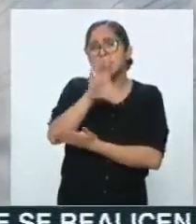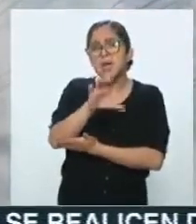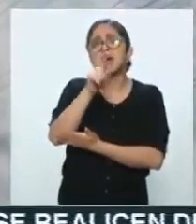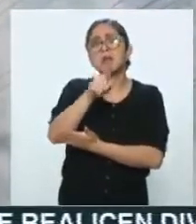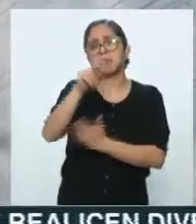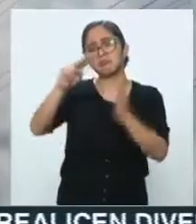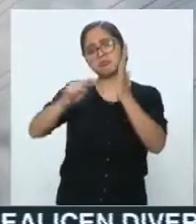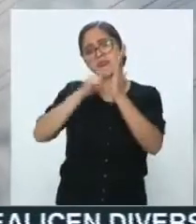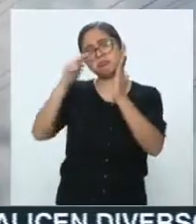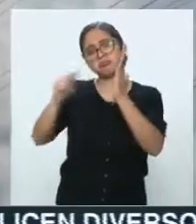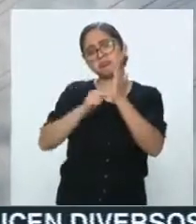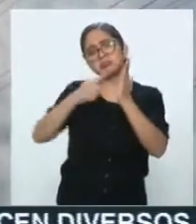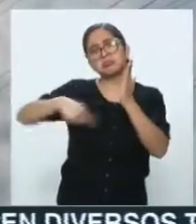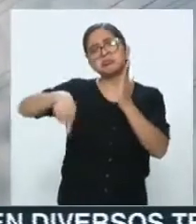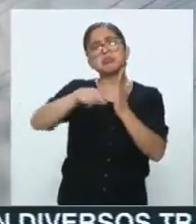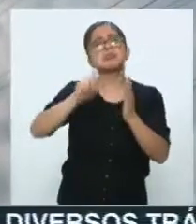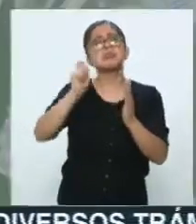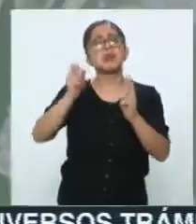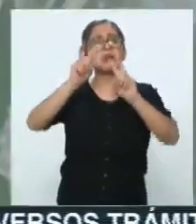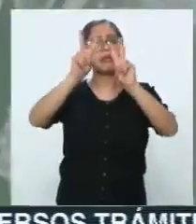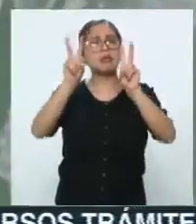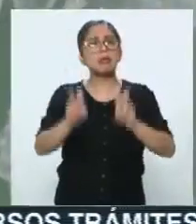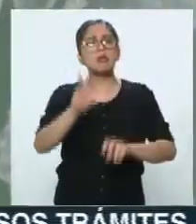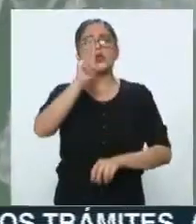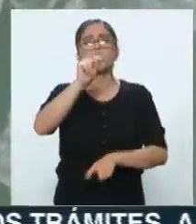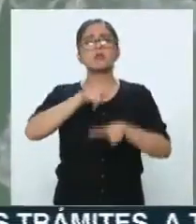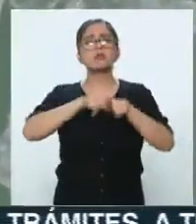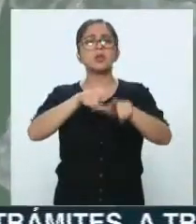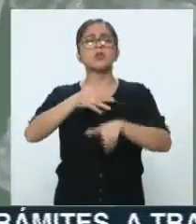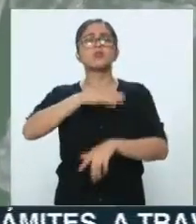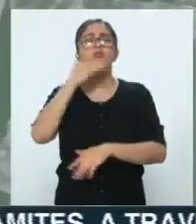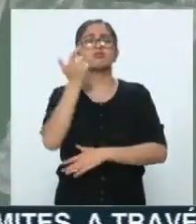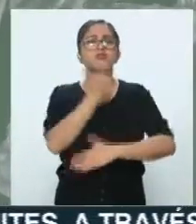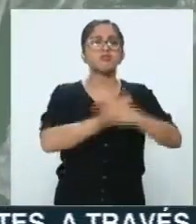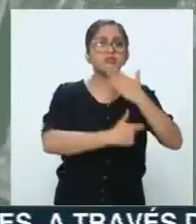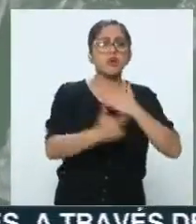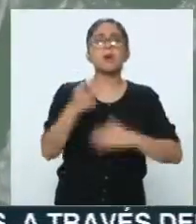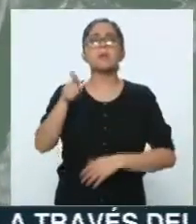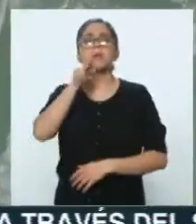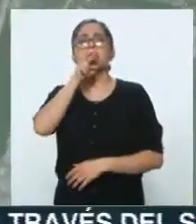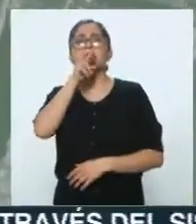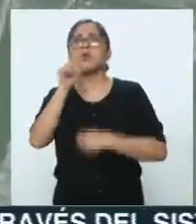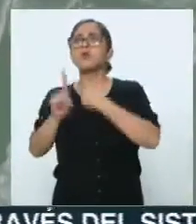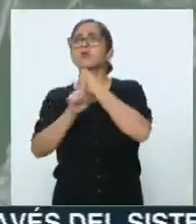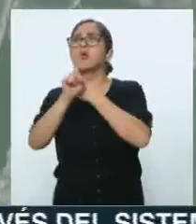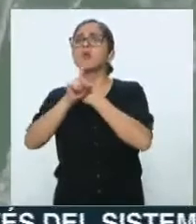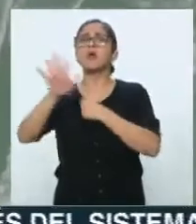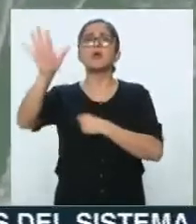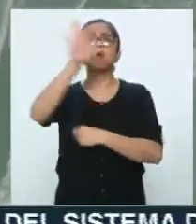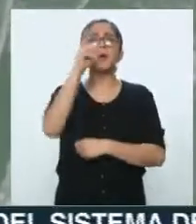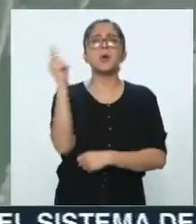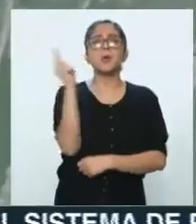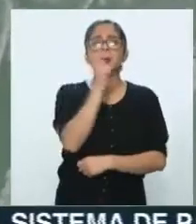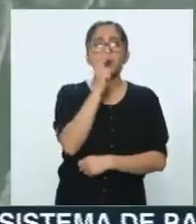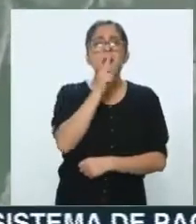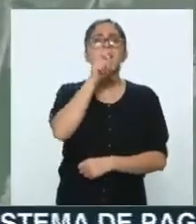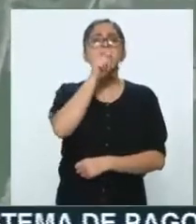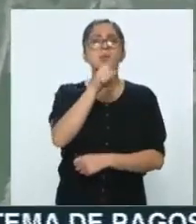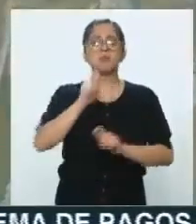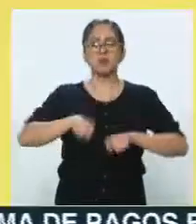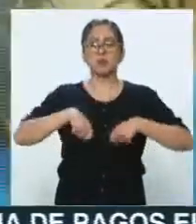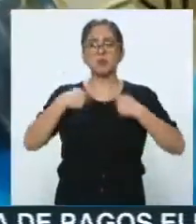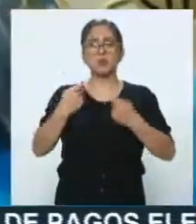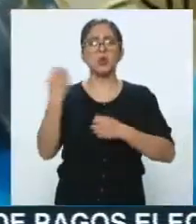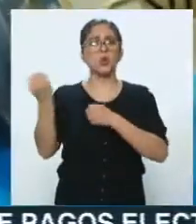tratado sobre anticorrupción, preocupaciones medioambientales y la garantía de los derechos laborales.